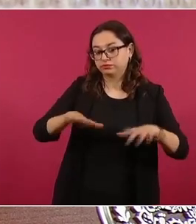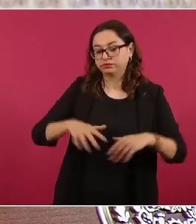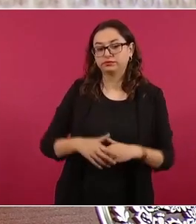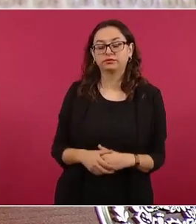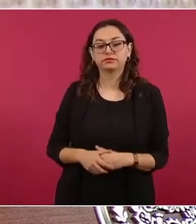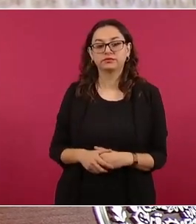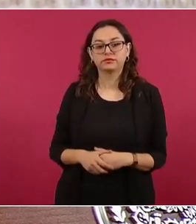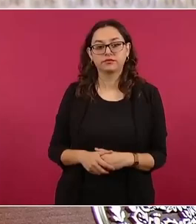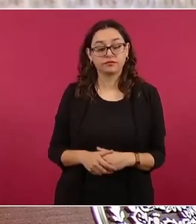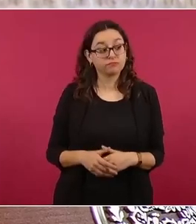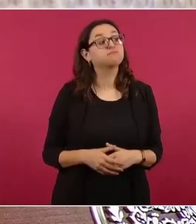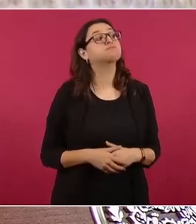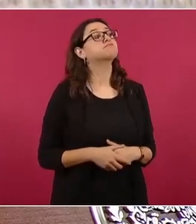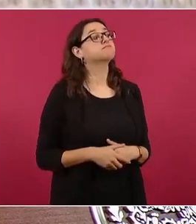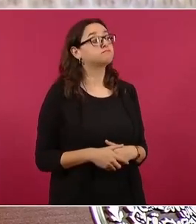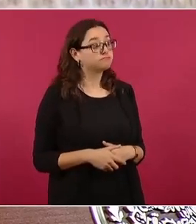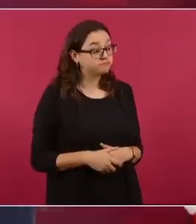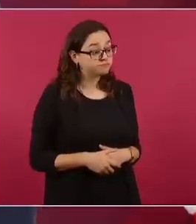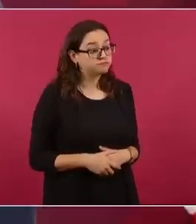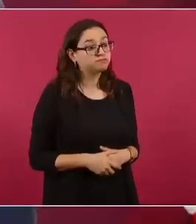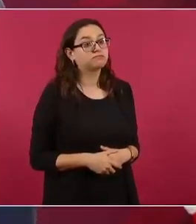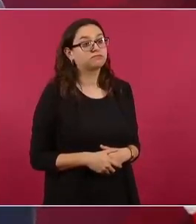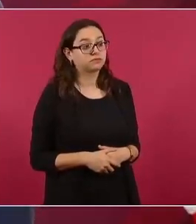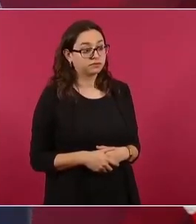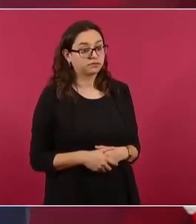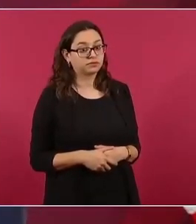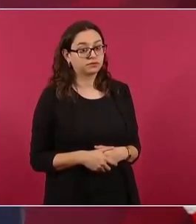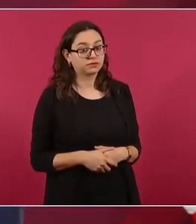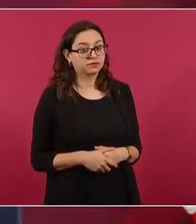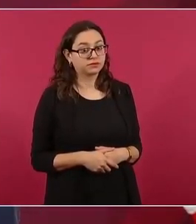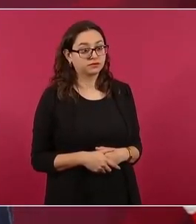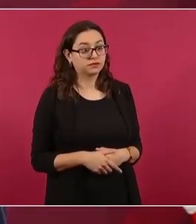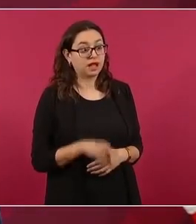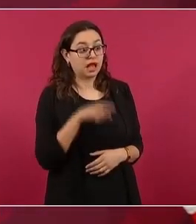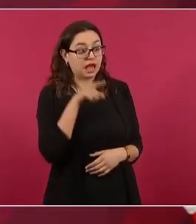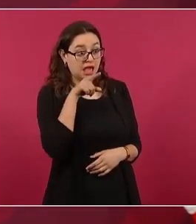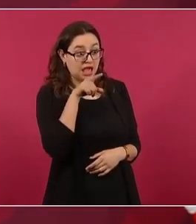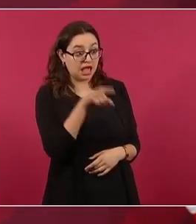Raúl le dice ah el destapador